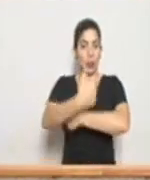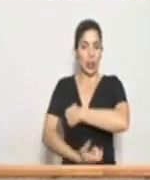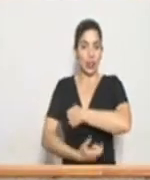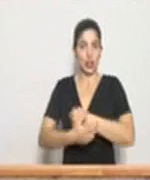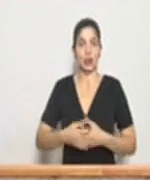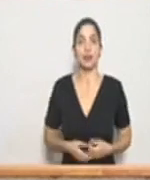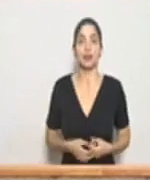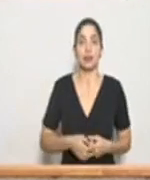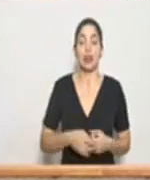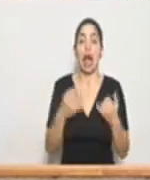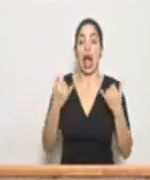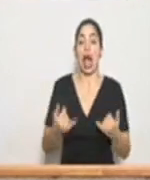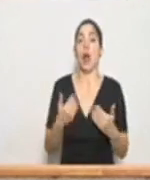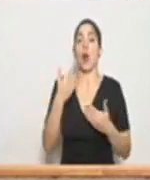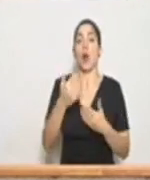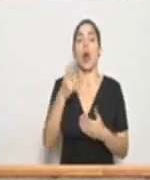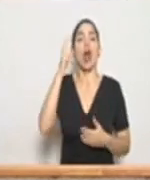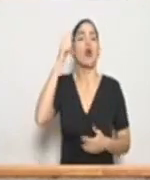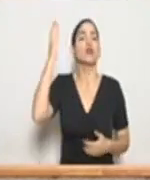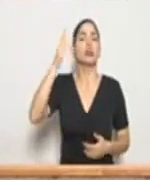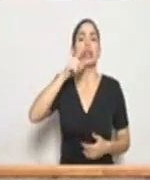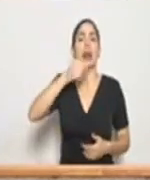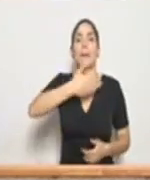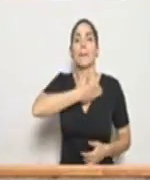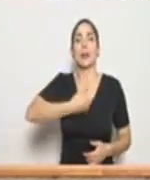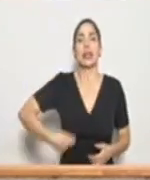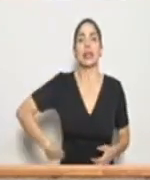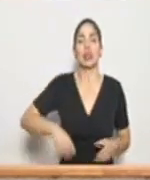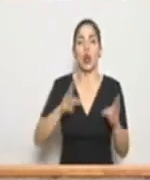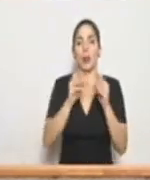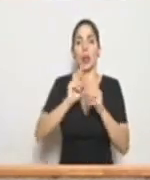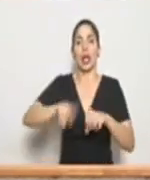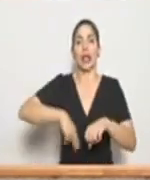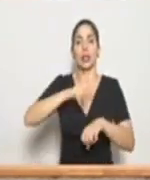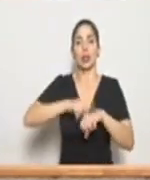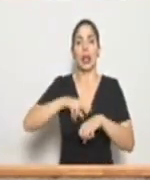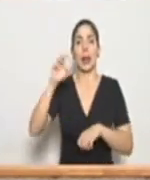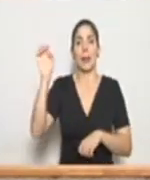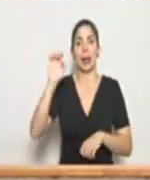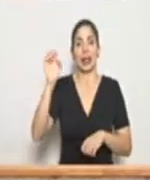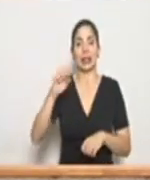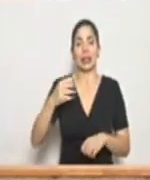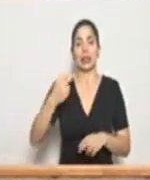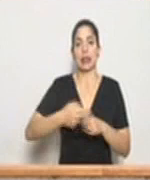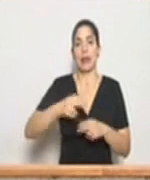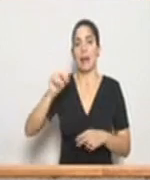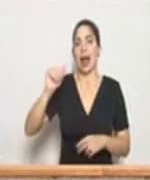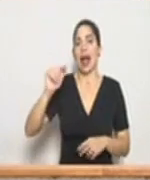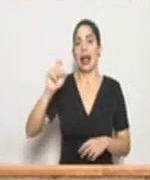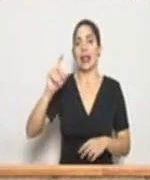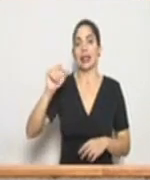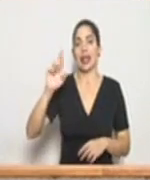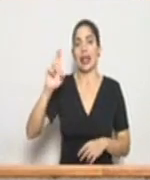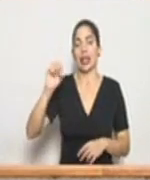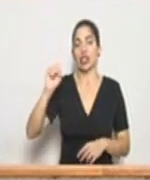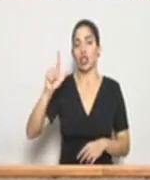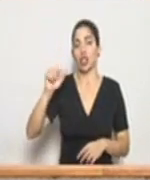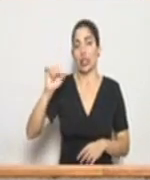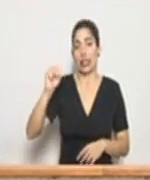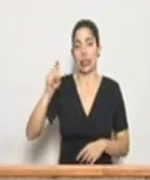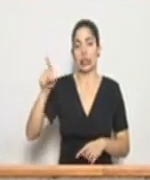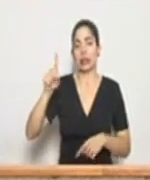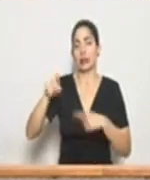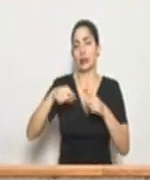Protección Social. Vamos a escuchar al señor presidente de la Comisión Nacional de Emergencias, el señor Alexander Solís, quien nos va a